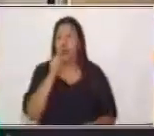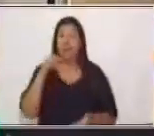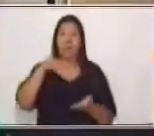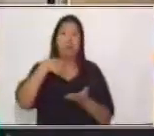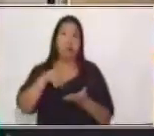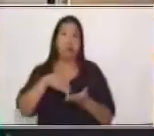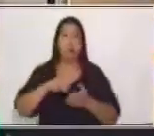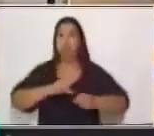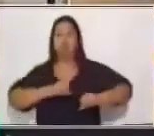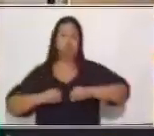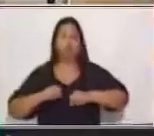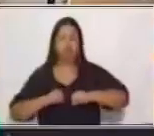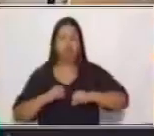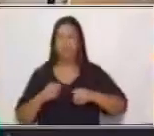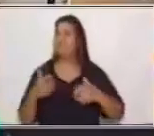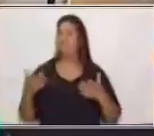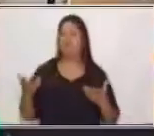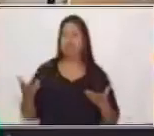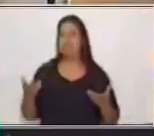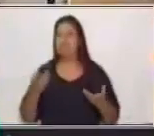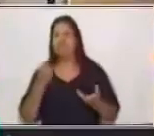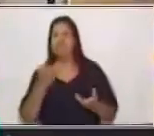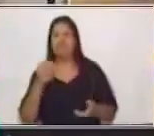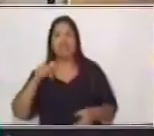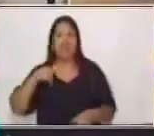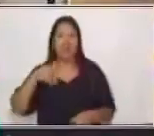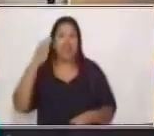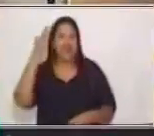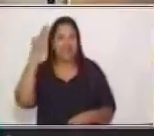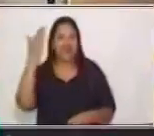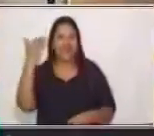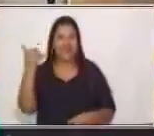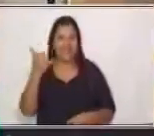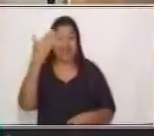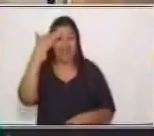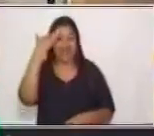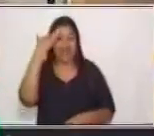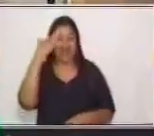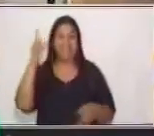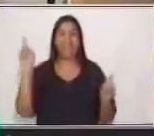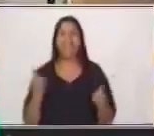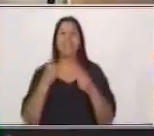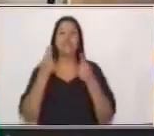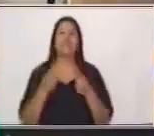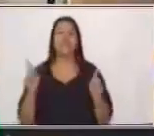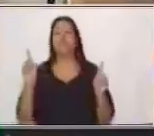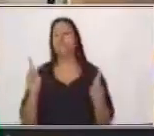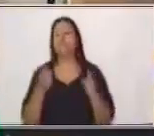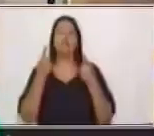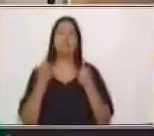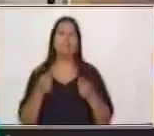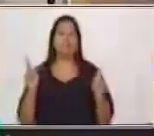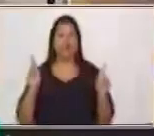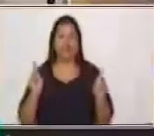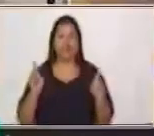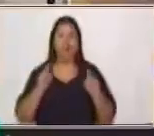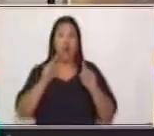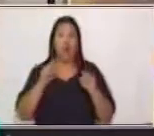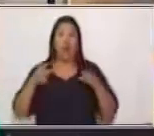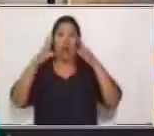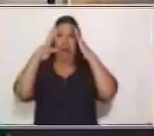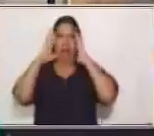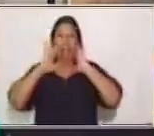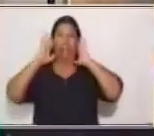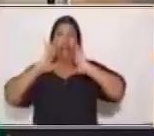hacer dinámicas pues ya tienes una referencia ahí con esta cancioncita para ponerte a sudar un